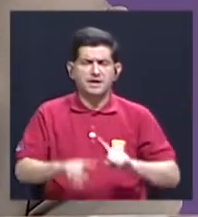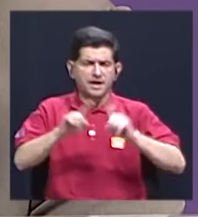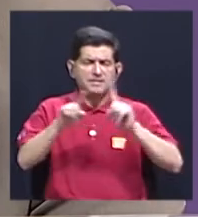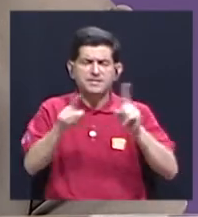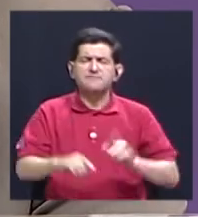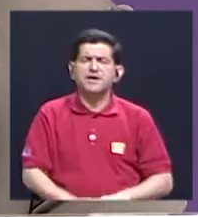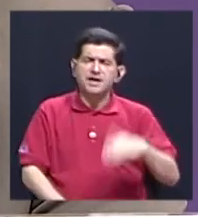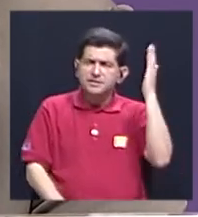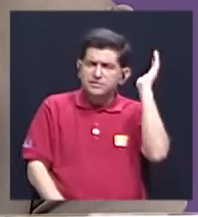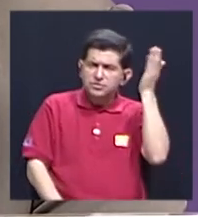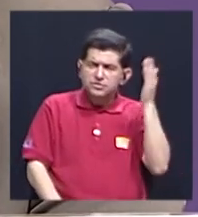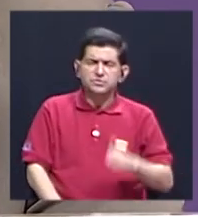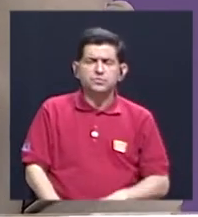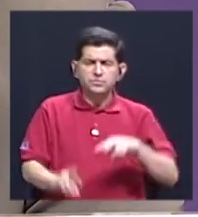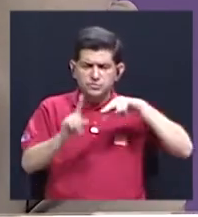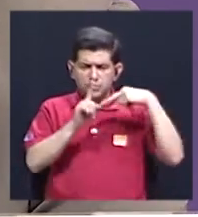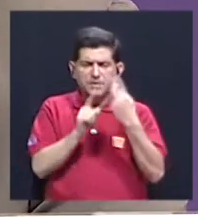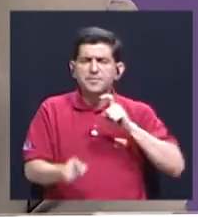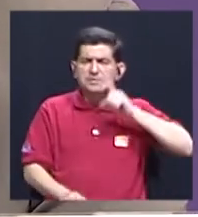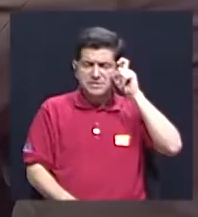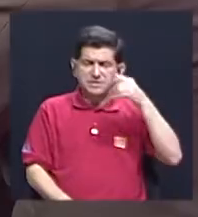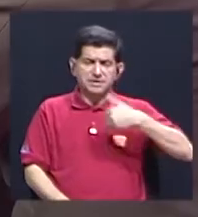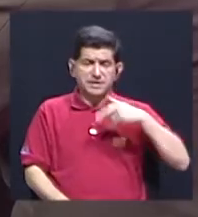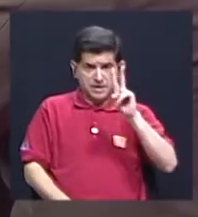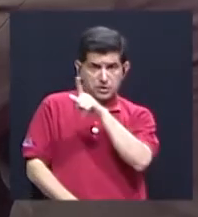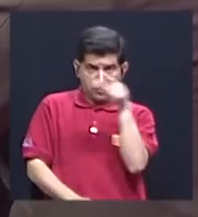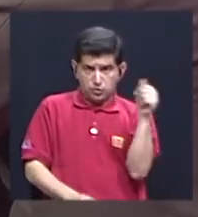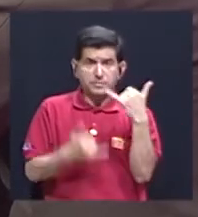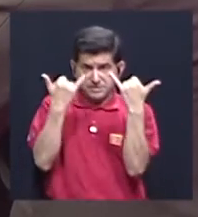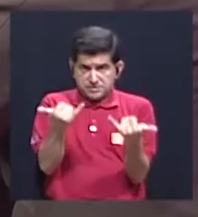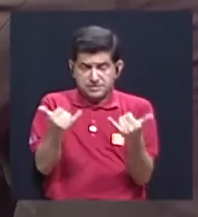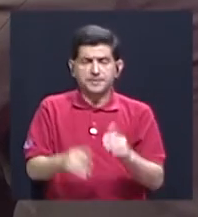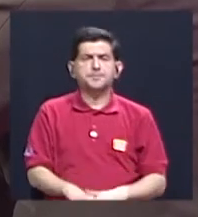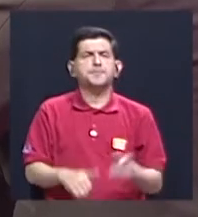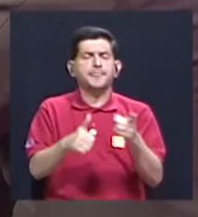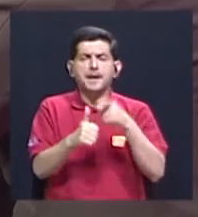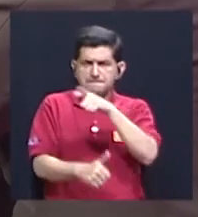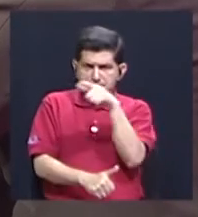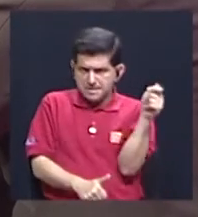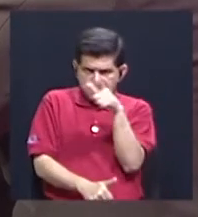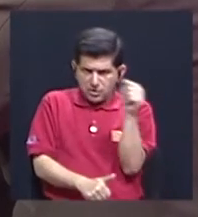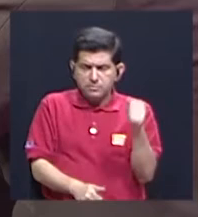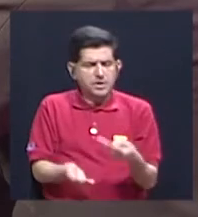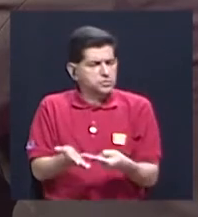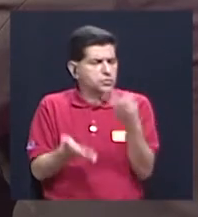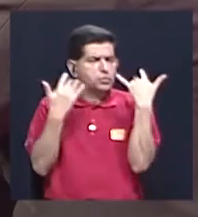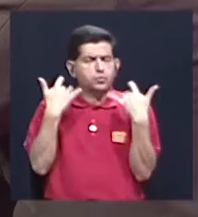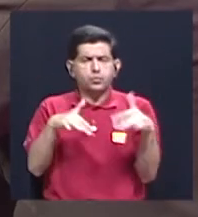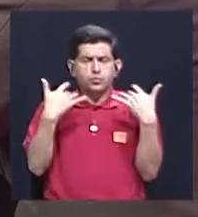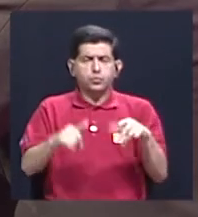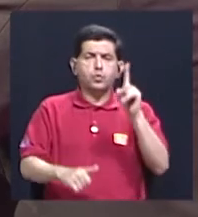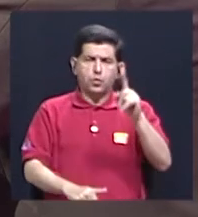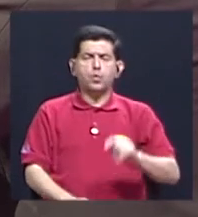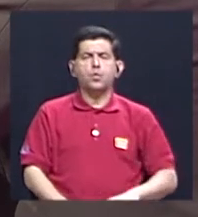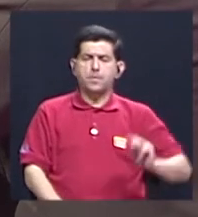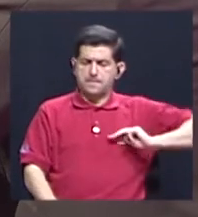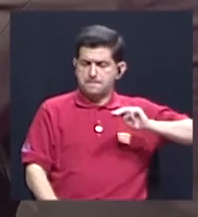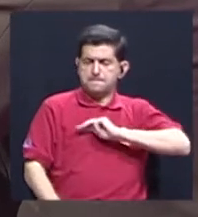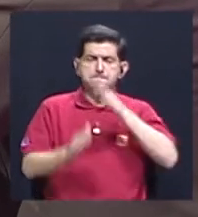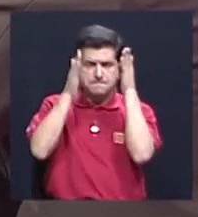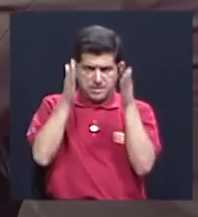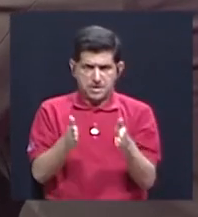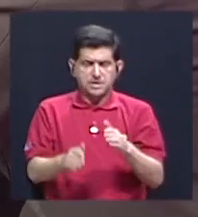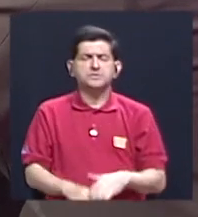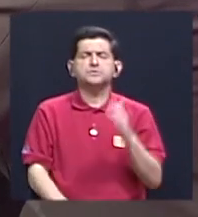discurso de perspectiva de género en estos dos meses? Bueno, sin duda, los primeros meses son muy valiosos para un jerarca, para